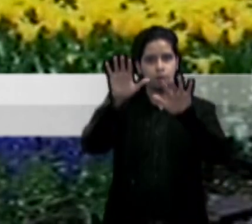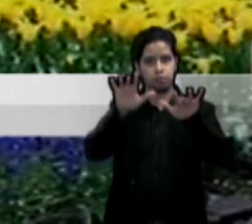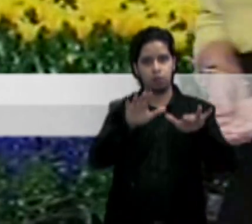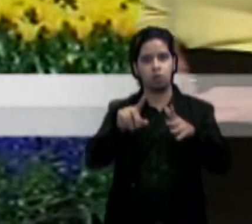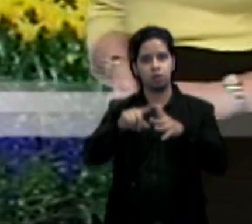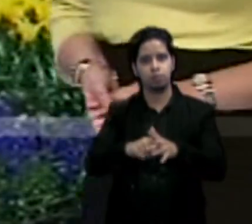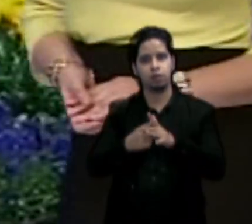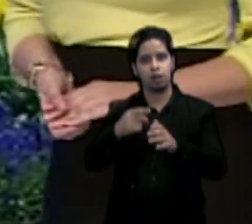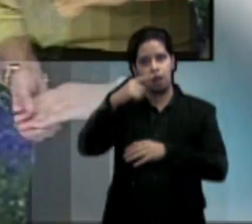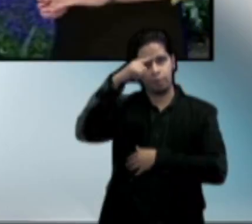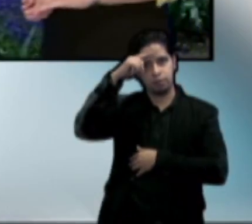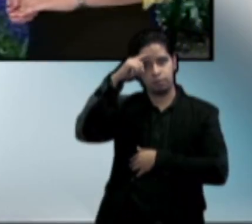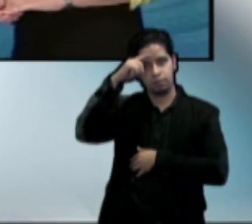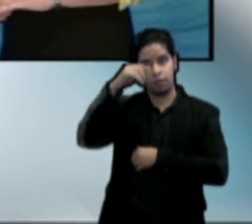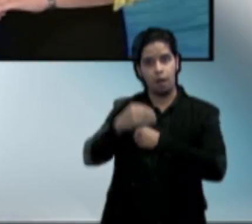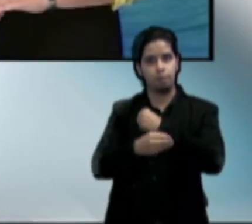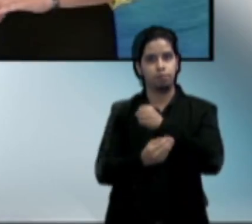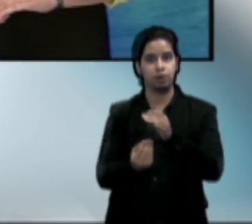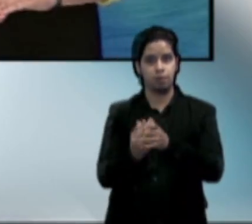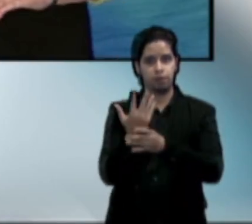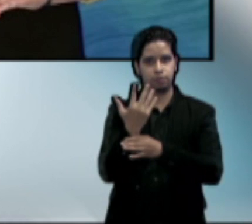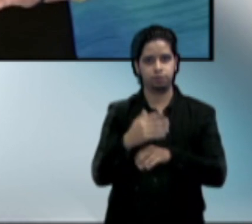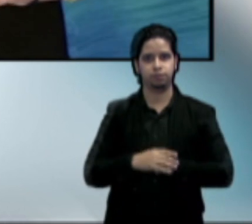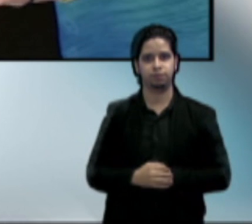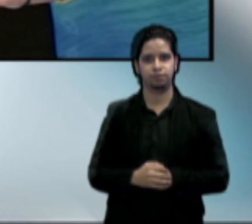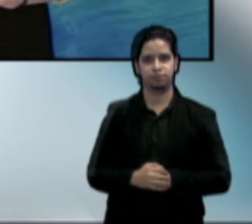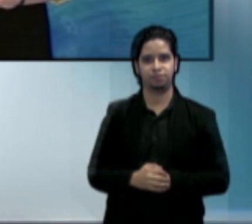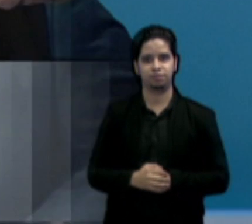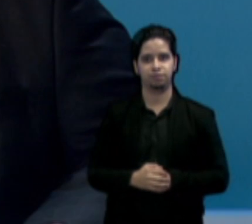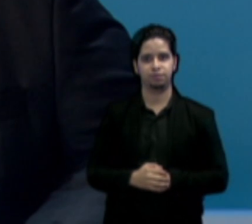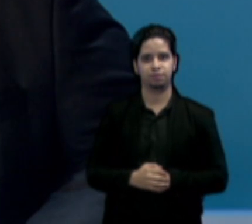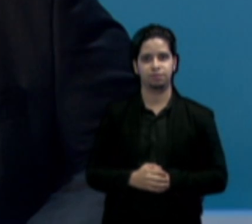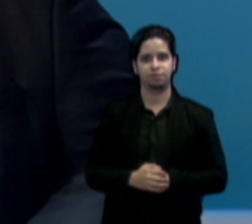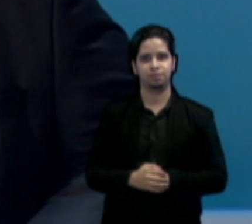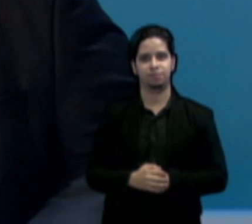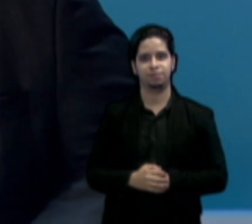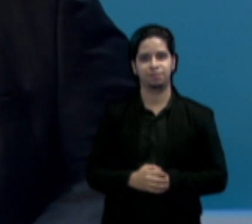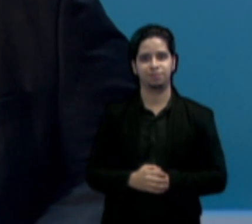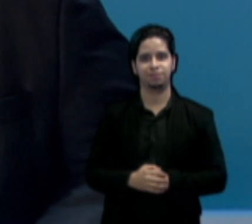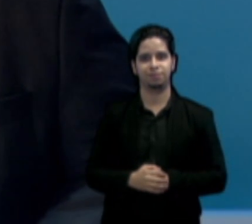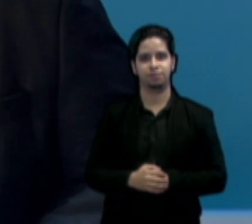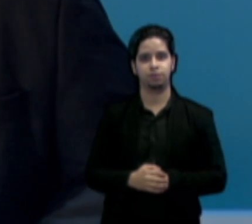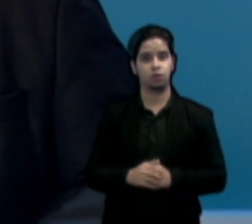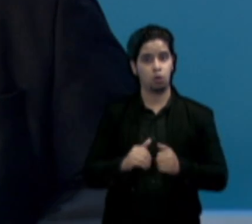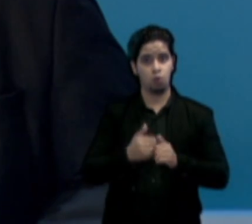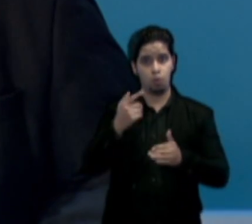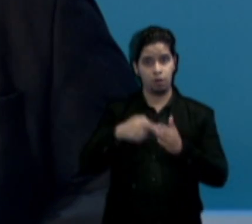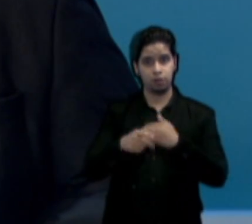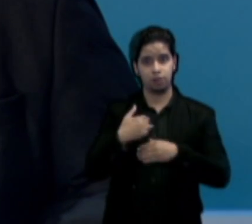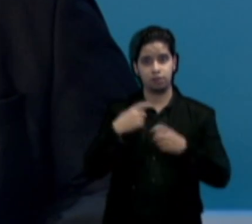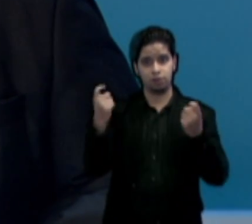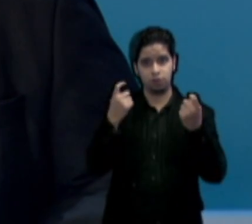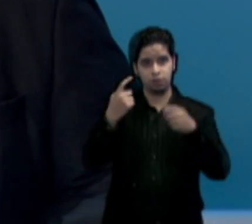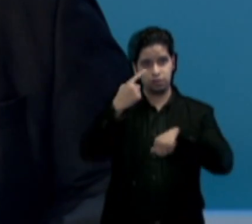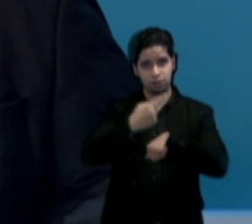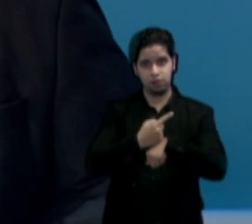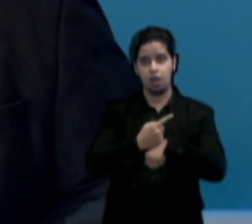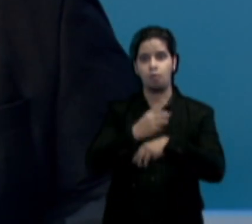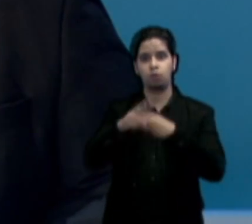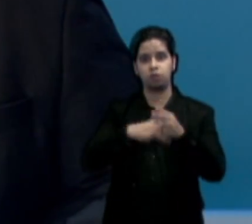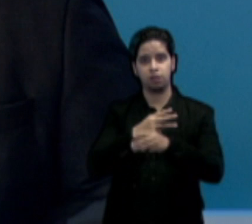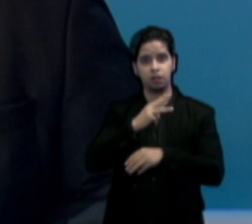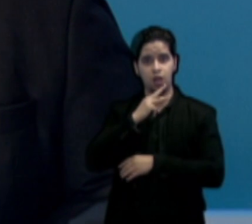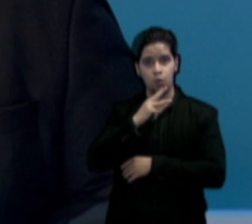seguimos con más de Noticias 24 7 Informa. Buen fin de semana. Igual para ti Sujeli, como parte de la celebración del Día Mundial del Agua, este próximo